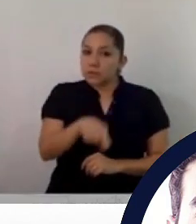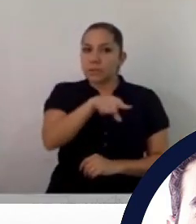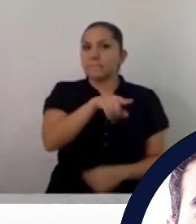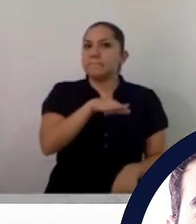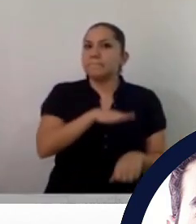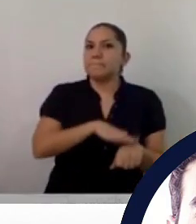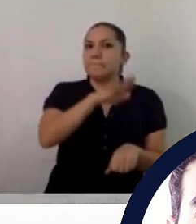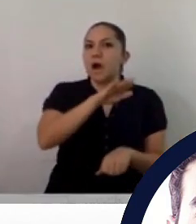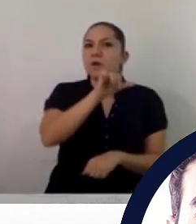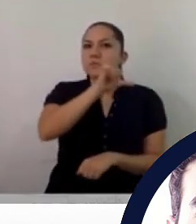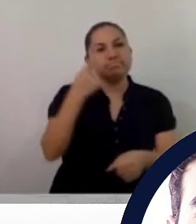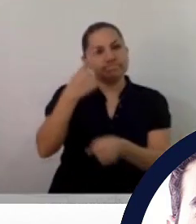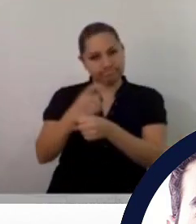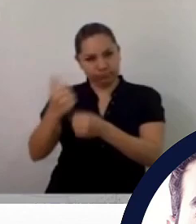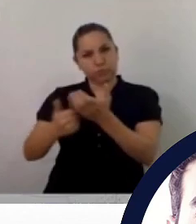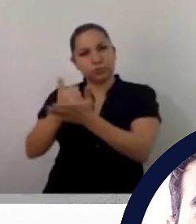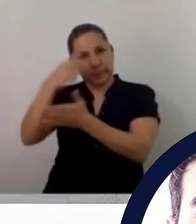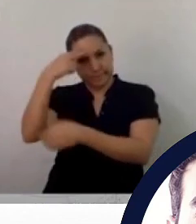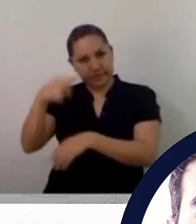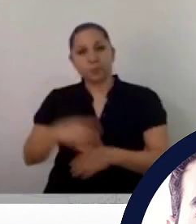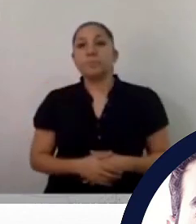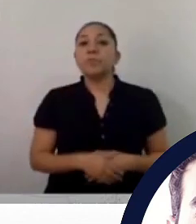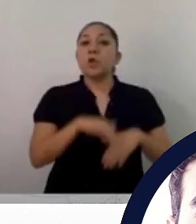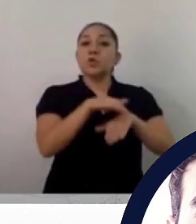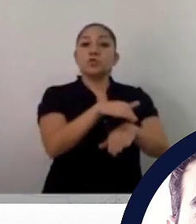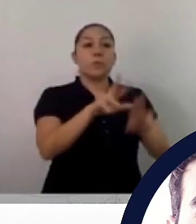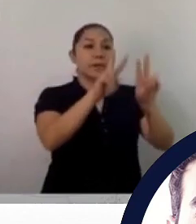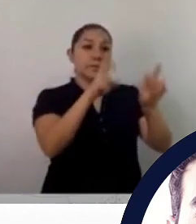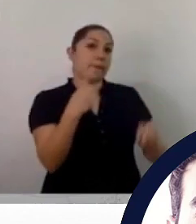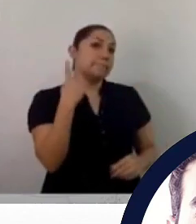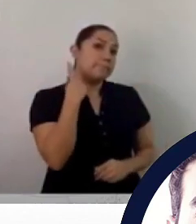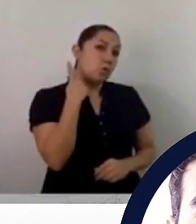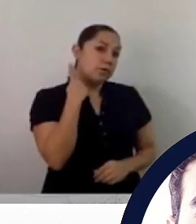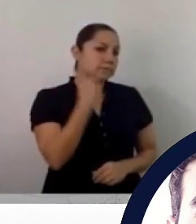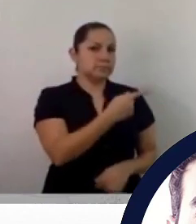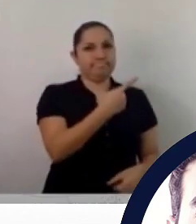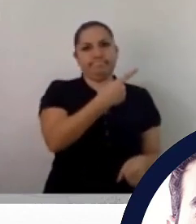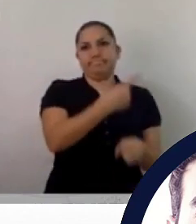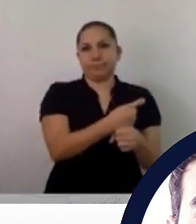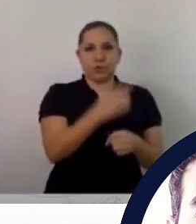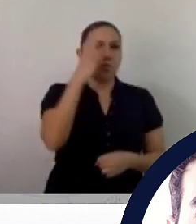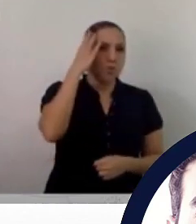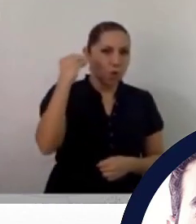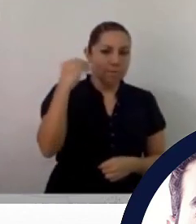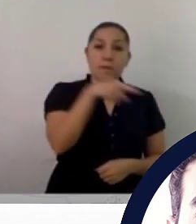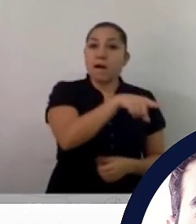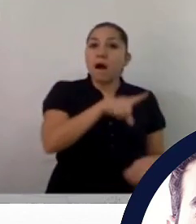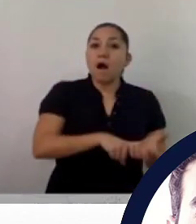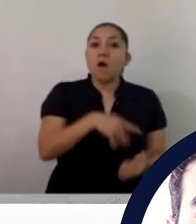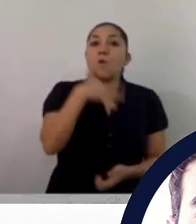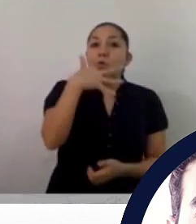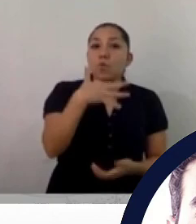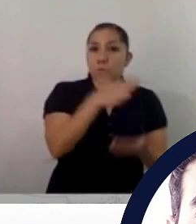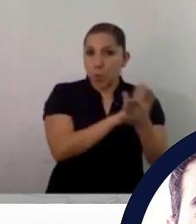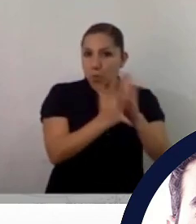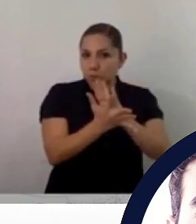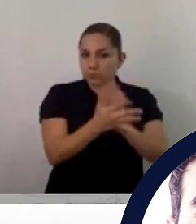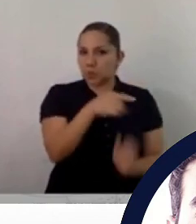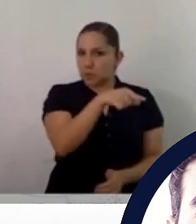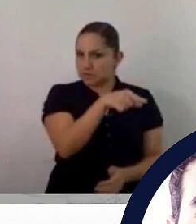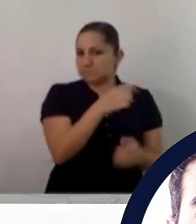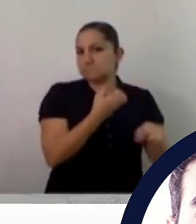la competitividad de un estado. Y sí, no le va muy bien. La percepción de corrupción, pues es bastante...